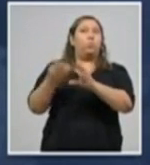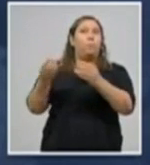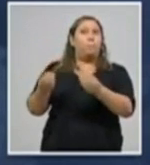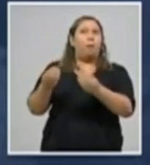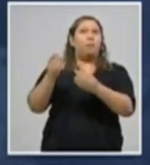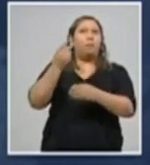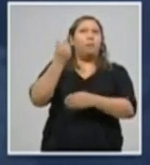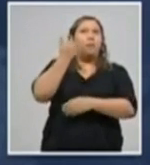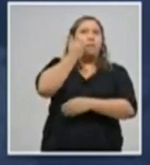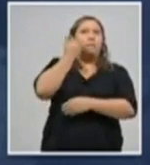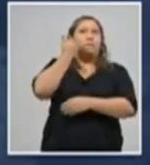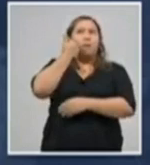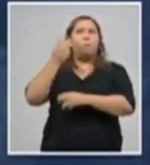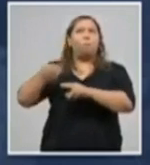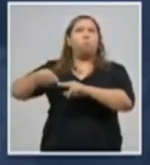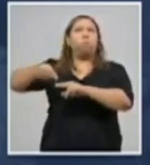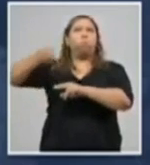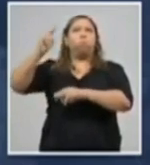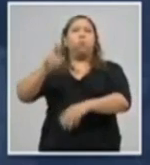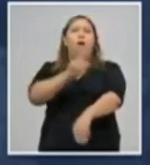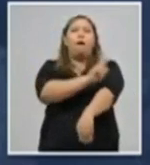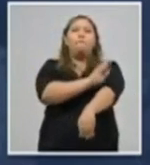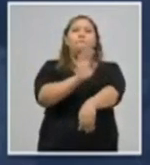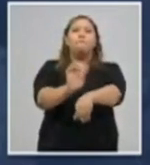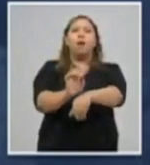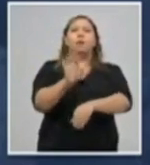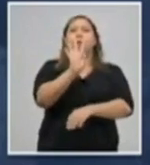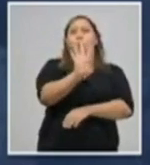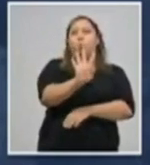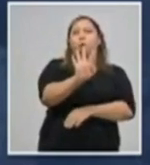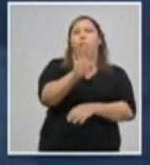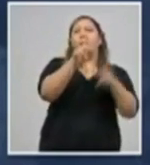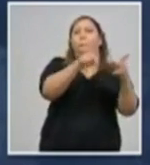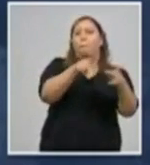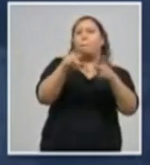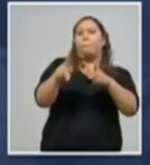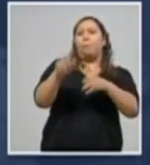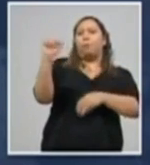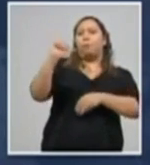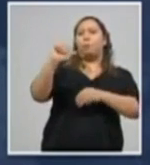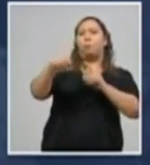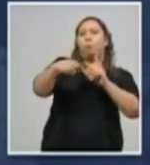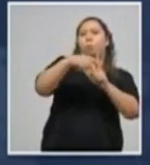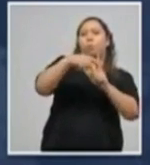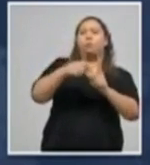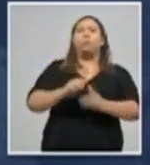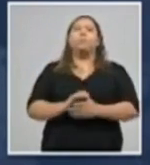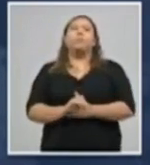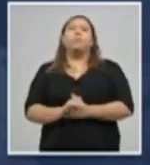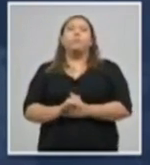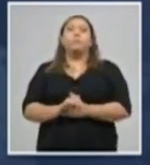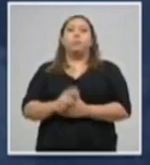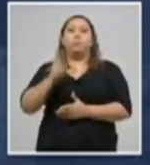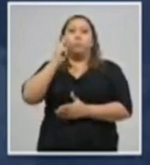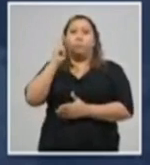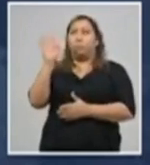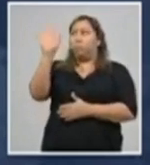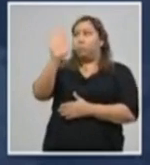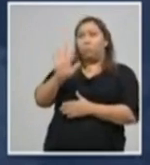También a su lado, el departamento de Valle, 4 personas se han registrado positivas. Y si vemos todo el mapa,